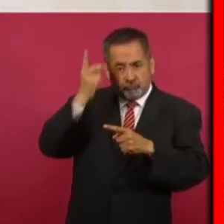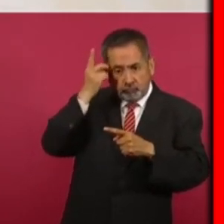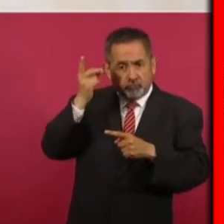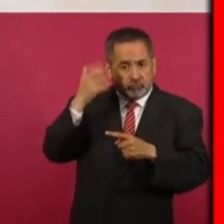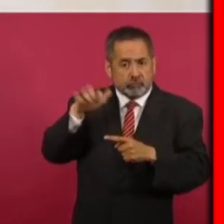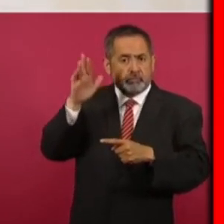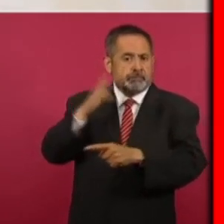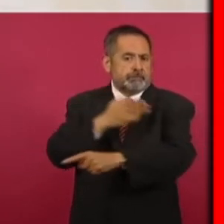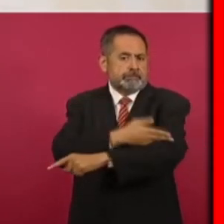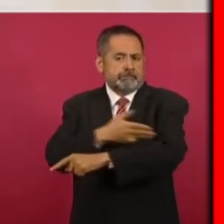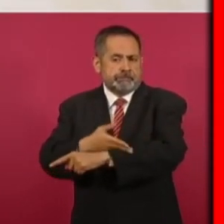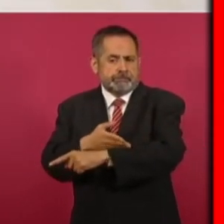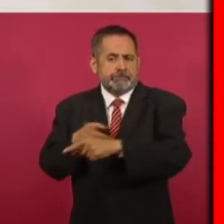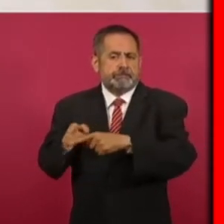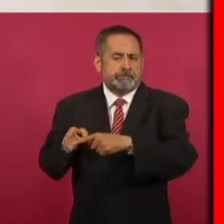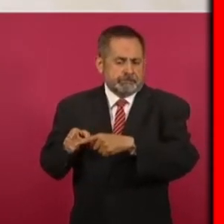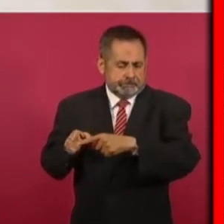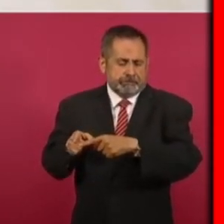esta pistola